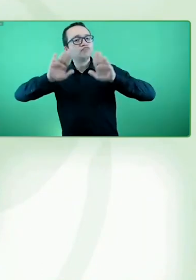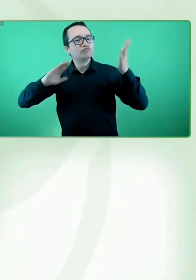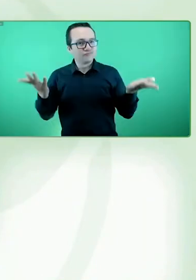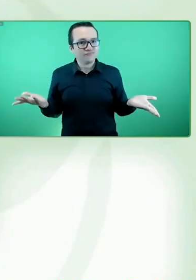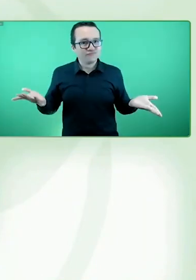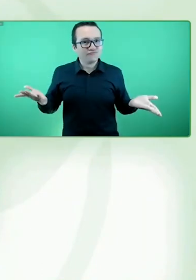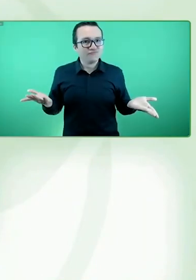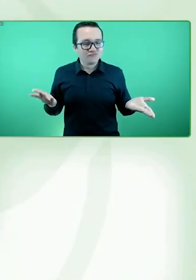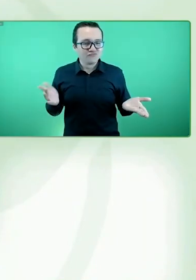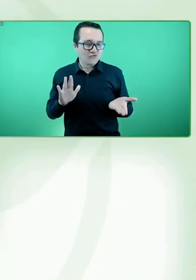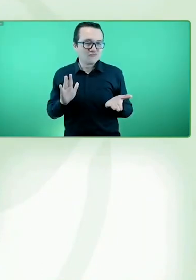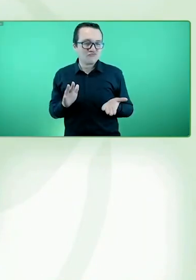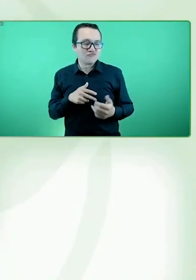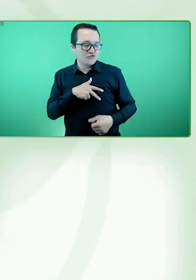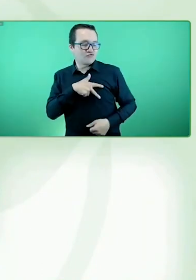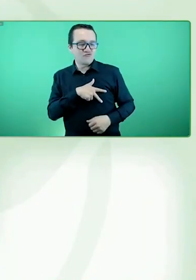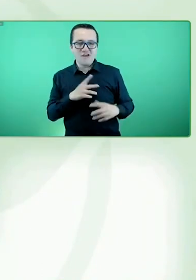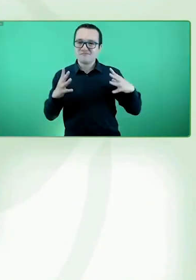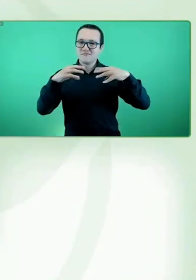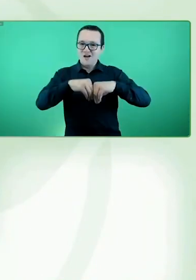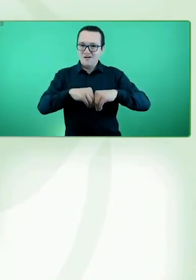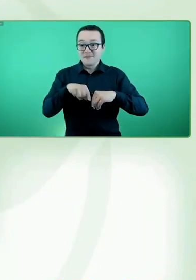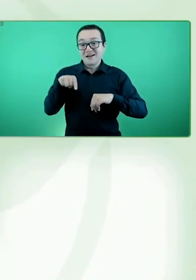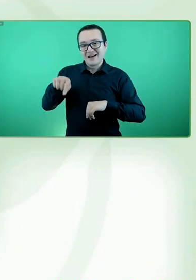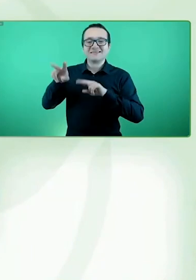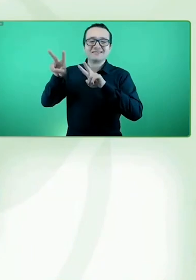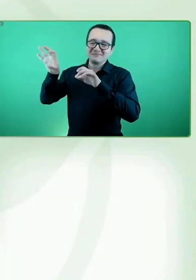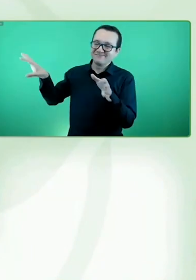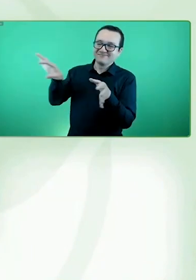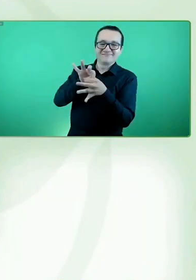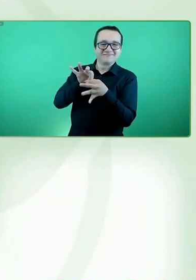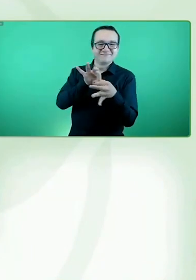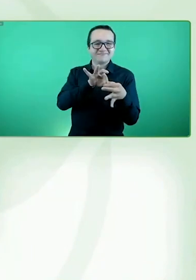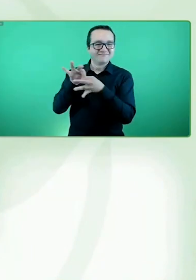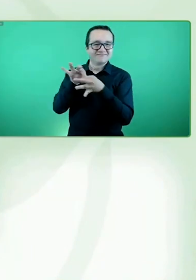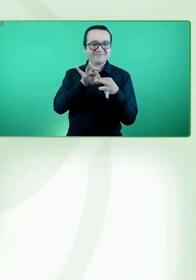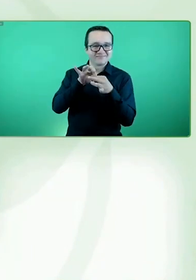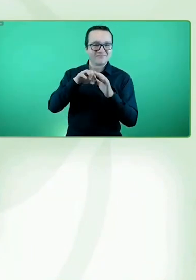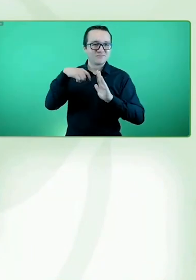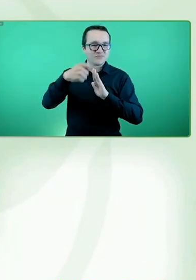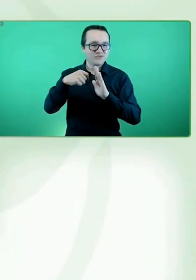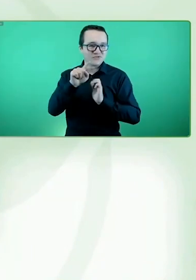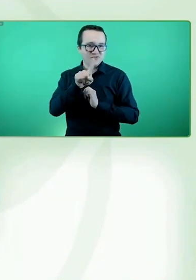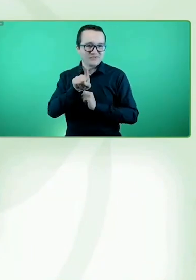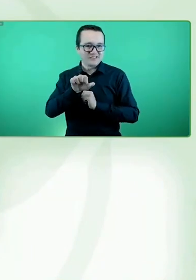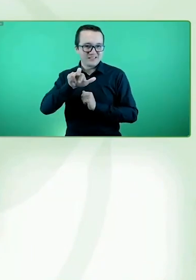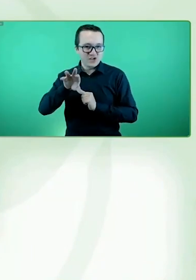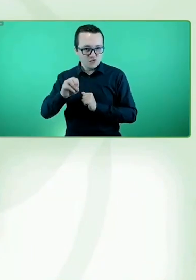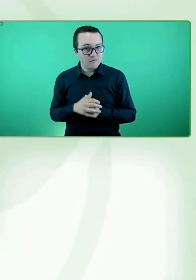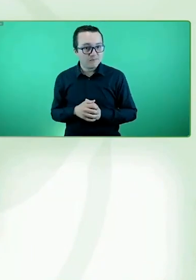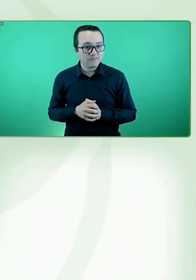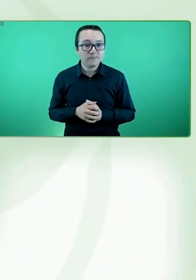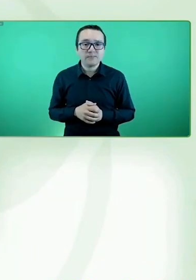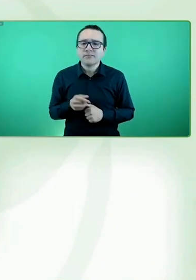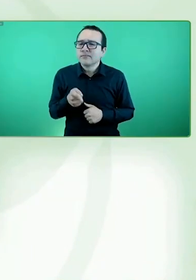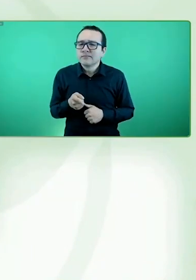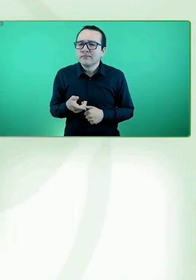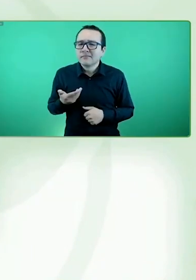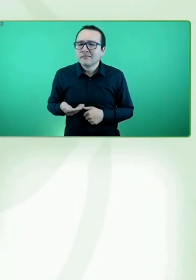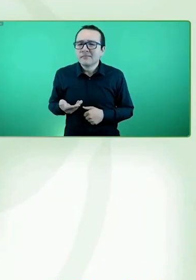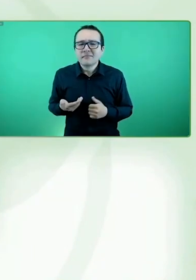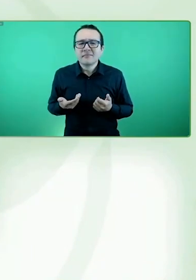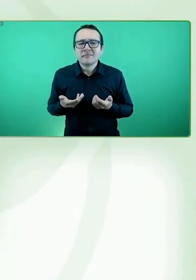temática de la conferencia del Ciro Project este año. Eso lo hacemos posible, como no puede ser de otra manera,